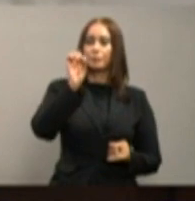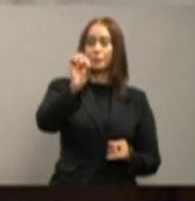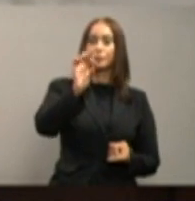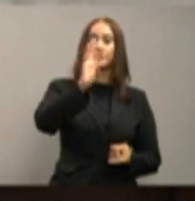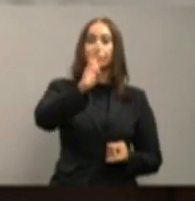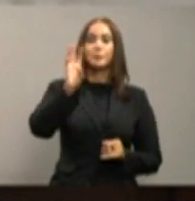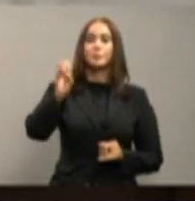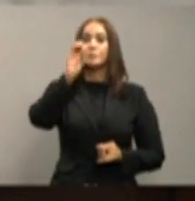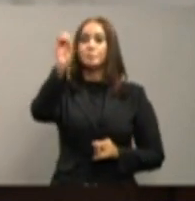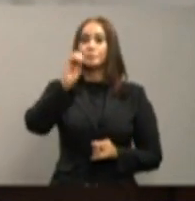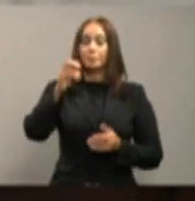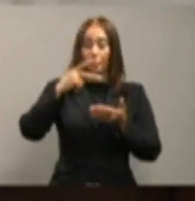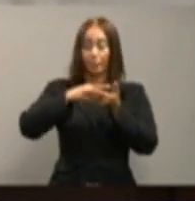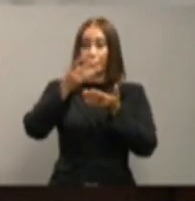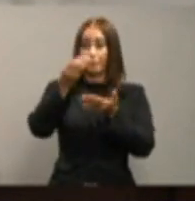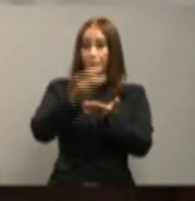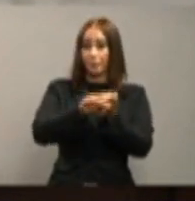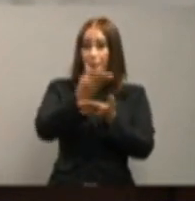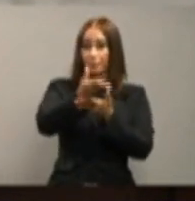del presupuesto.